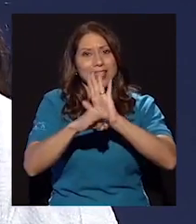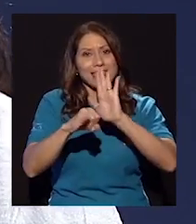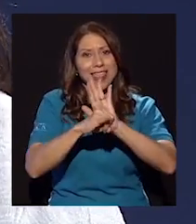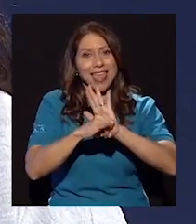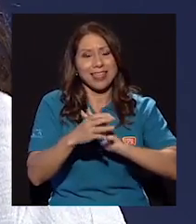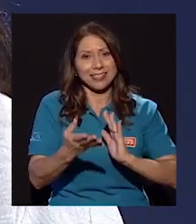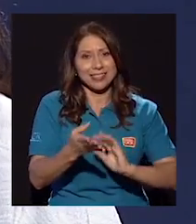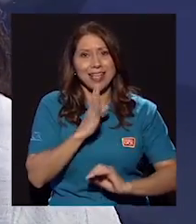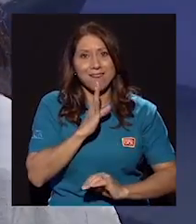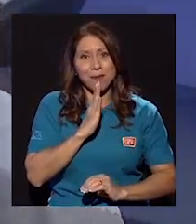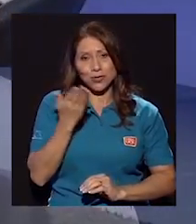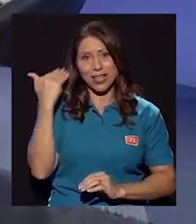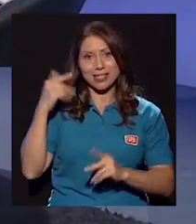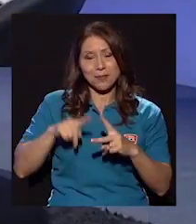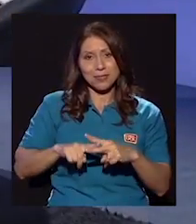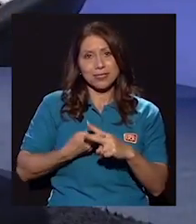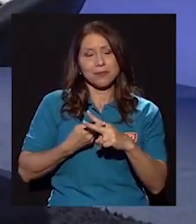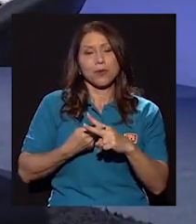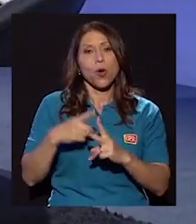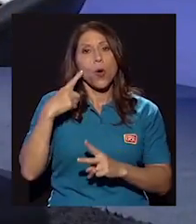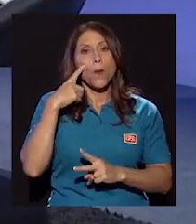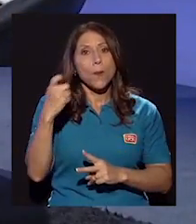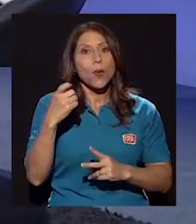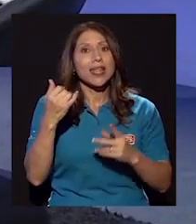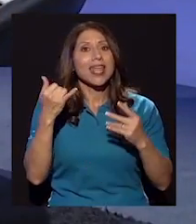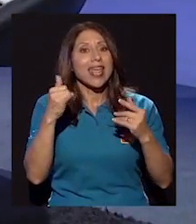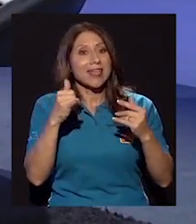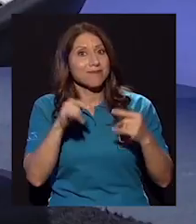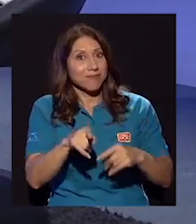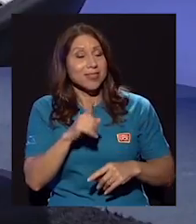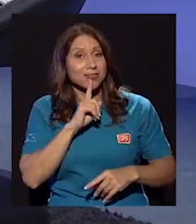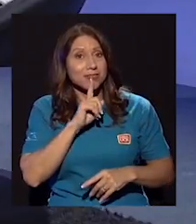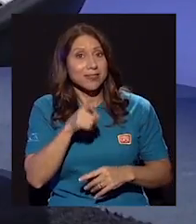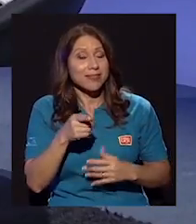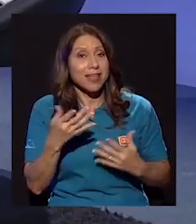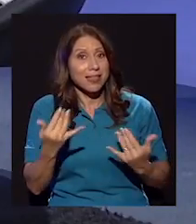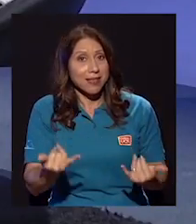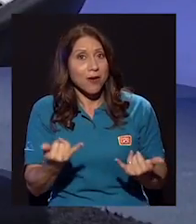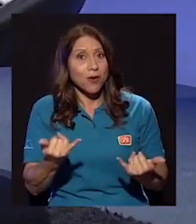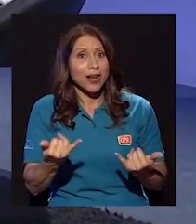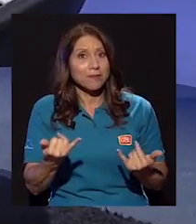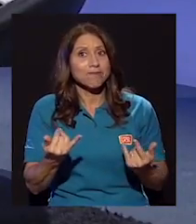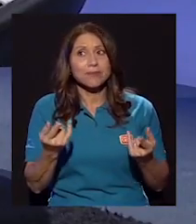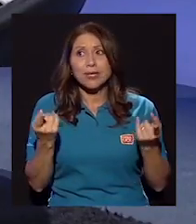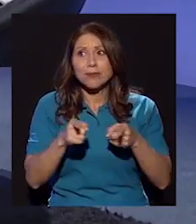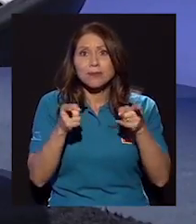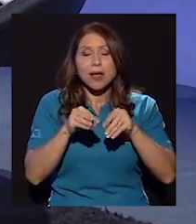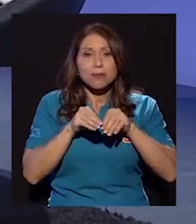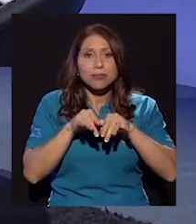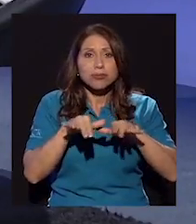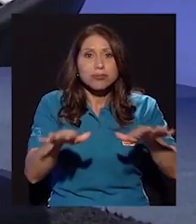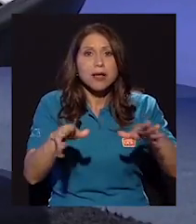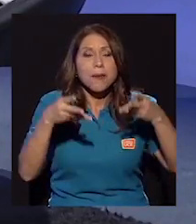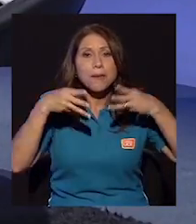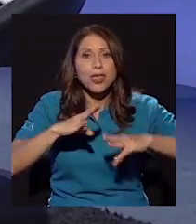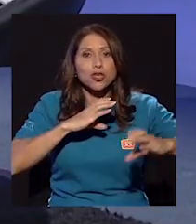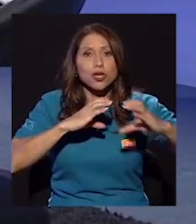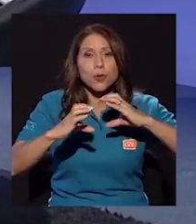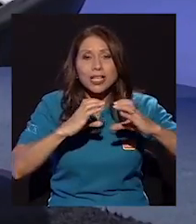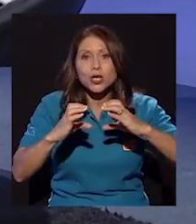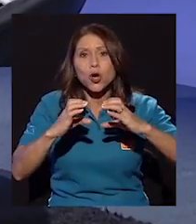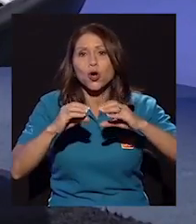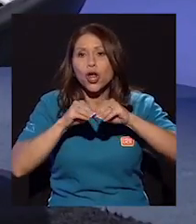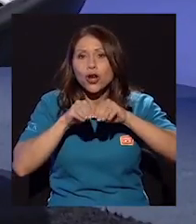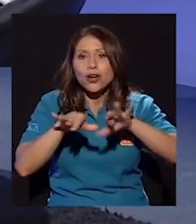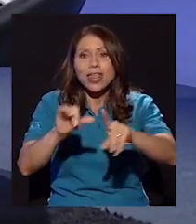principio, ¿no? porque está siendo un terreno de debate en medios de comunicación, en redes sociales, en la educación